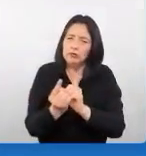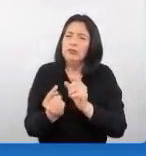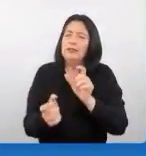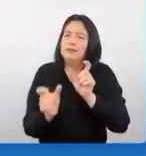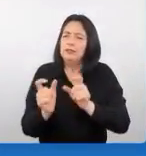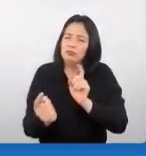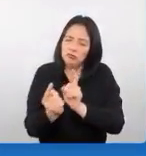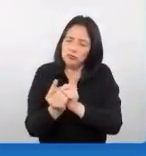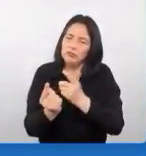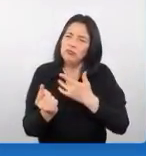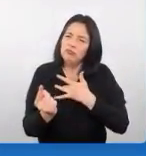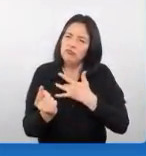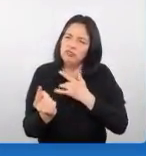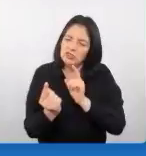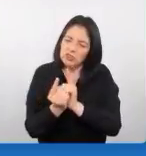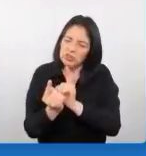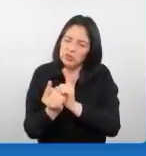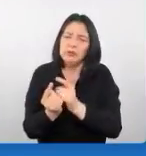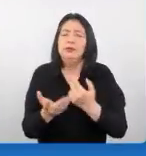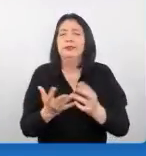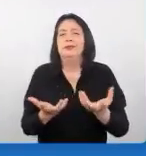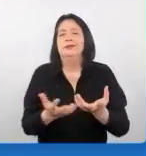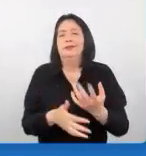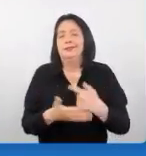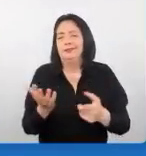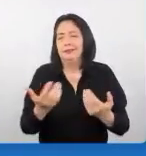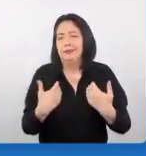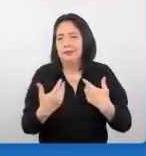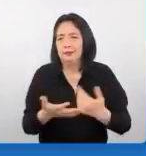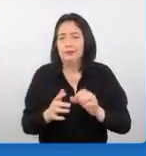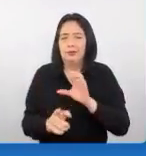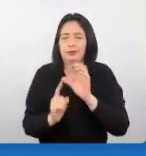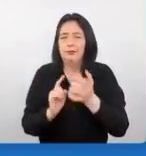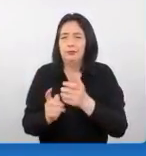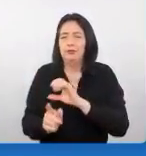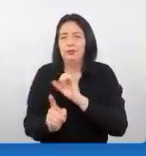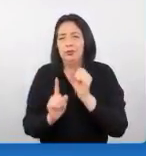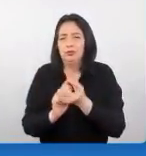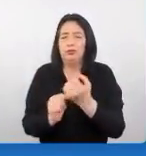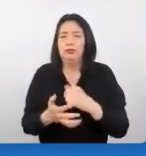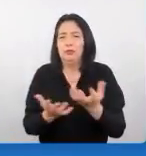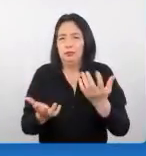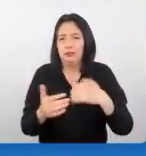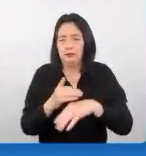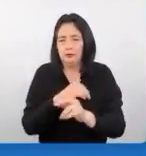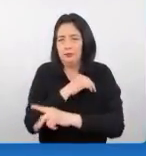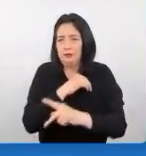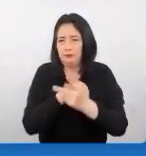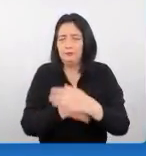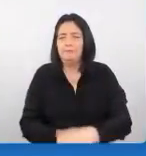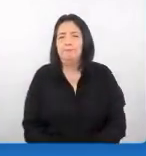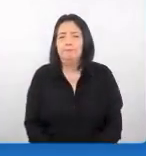y esta riqueza que tenemos desde el punto de vista cultural y social dentro de nuestro caso